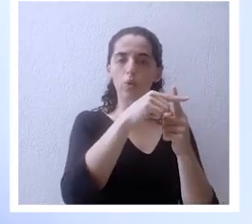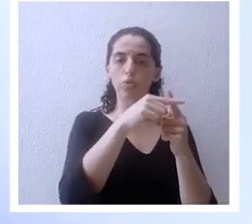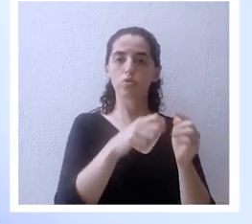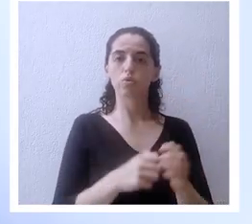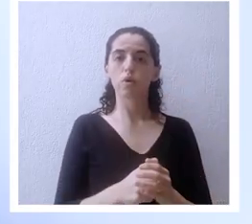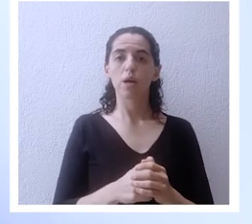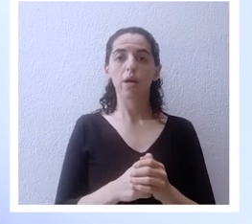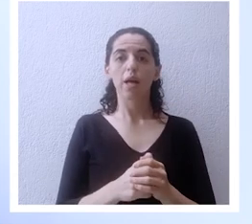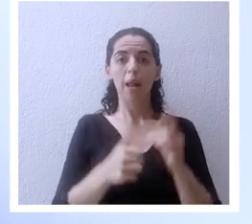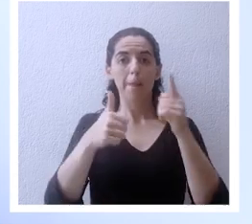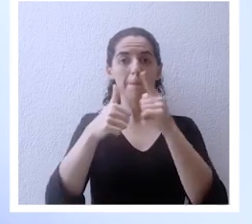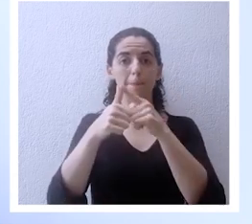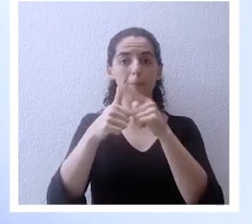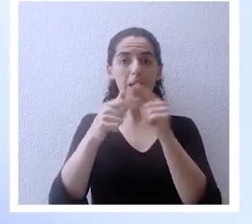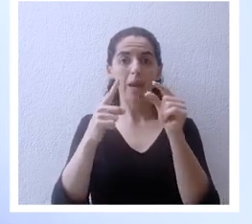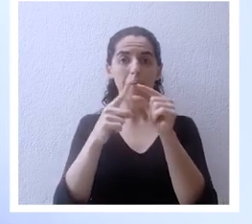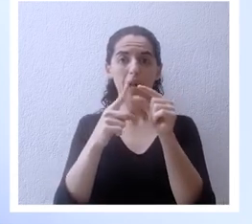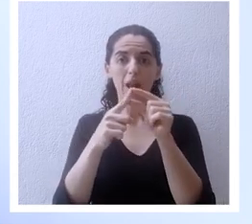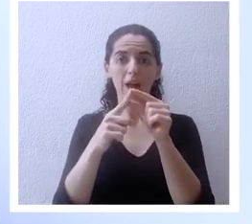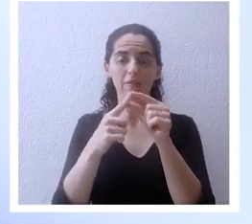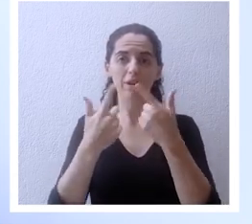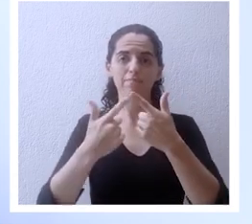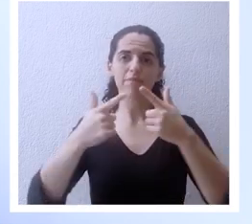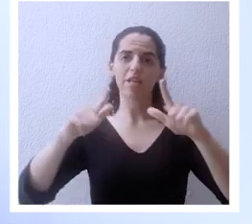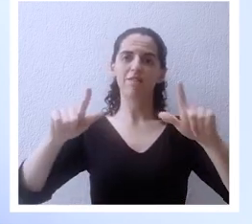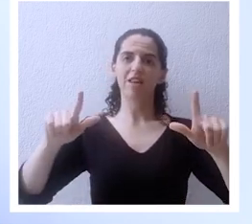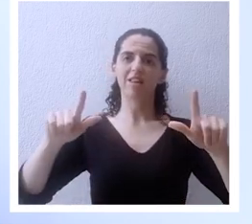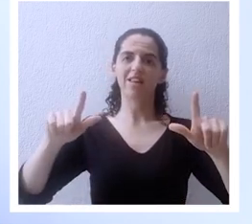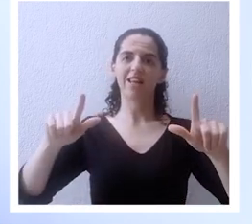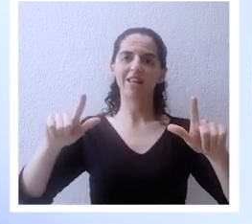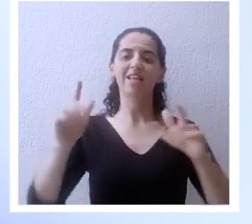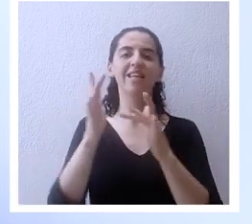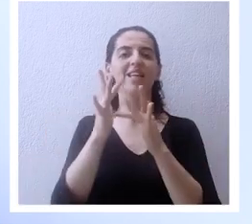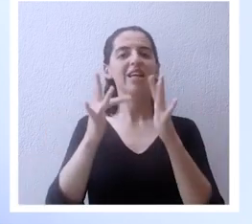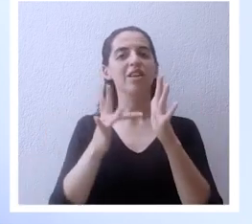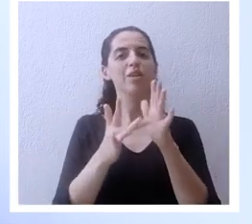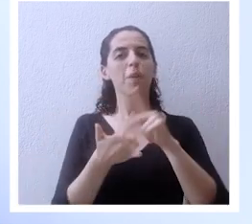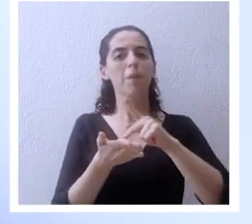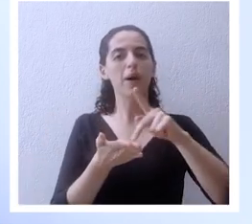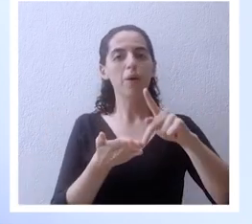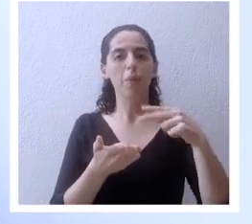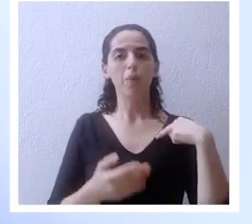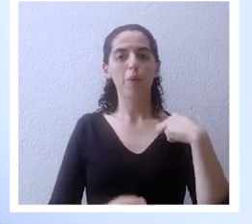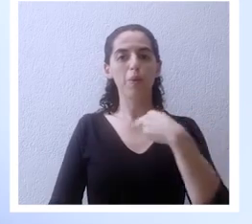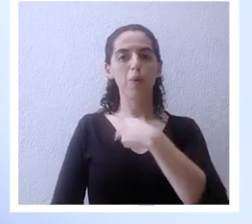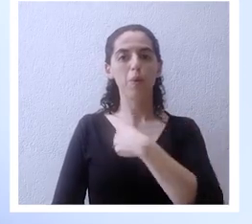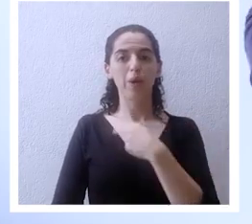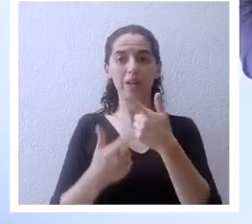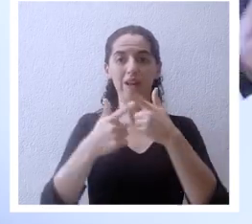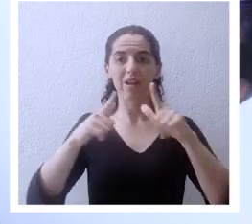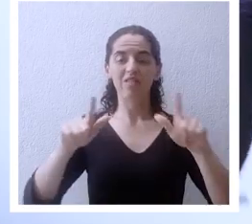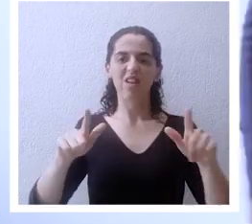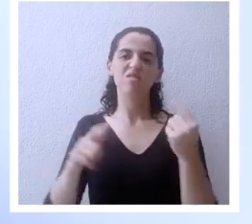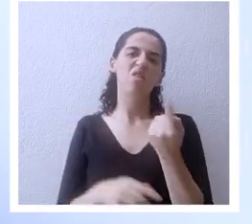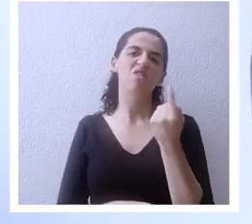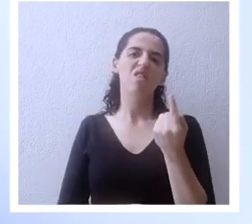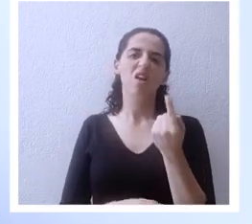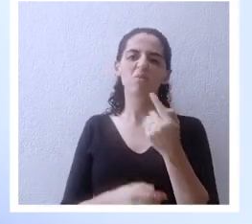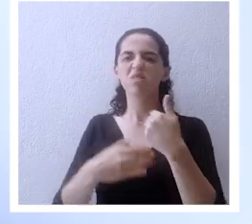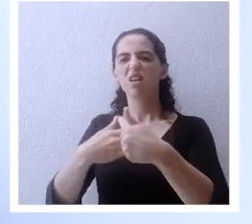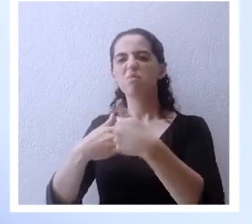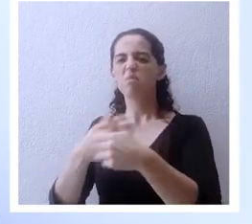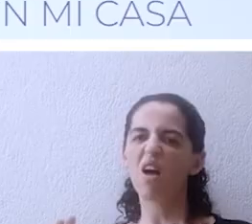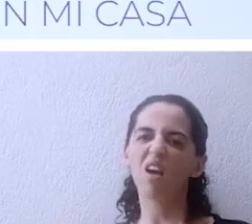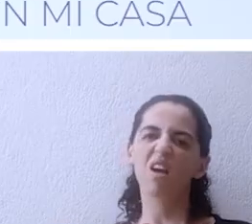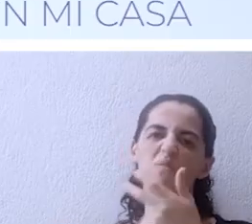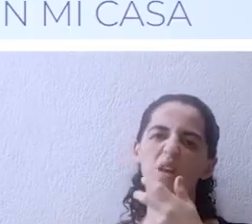haber en nosotros es libertad Cristo pagó por nuestra libertad no es simplemente tomar el pan y el vino y bueno ya pasó el ritual